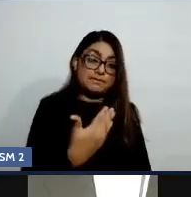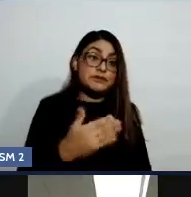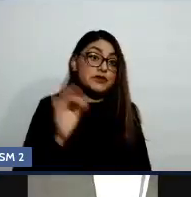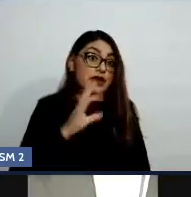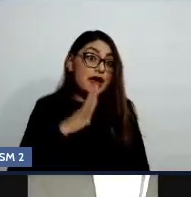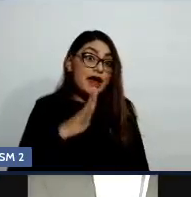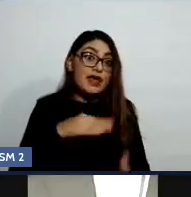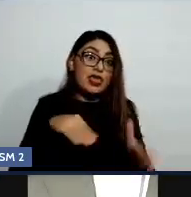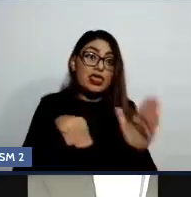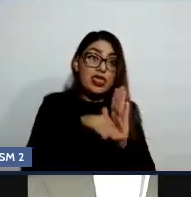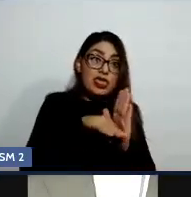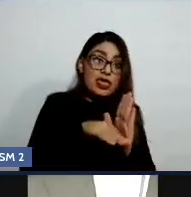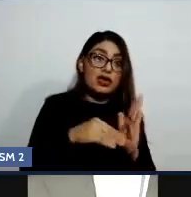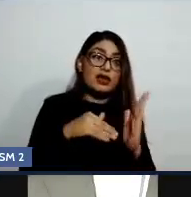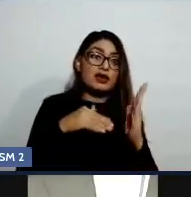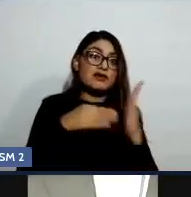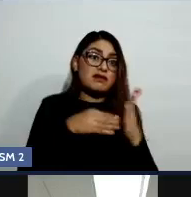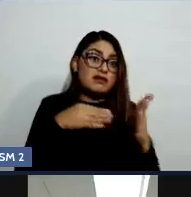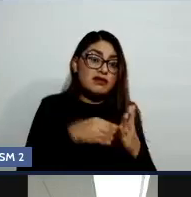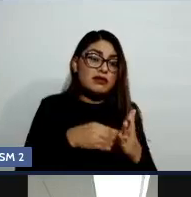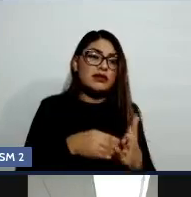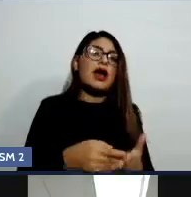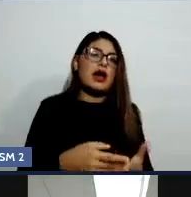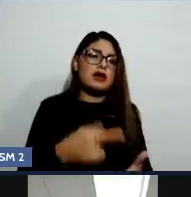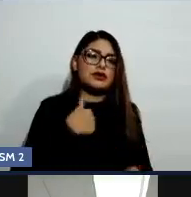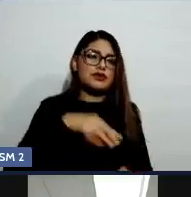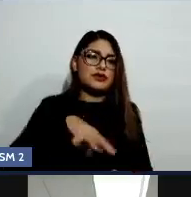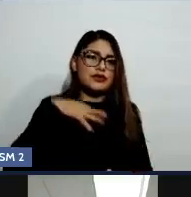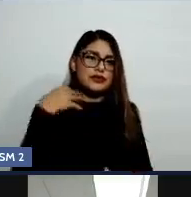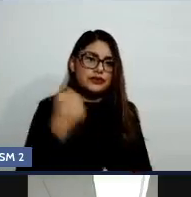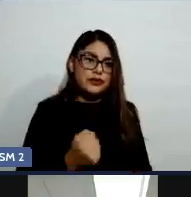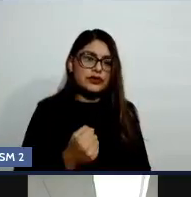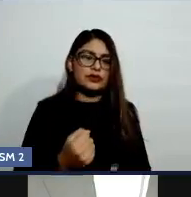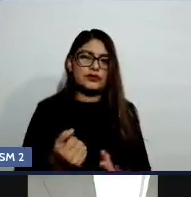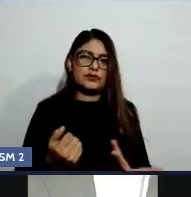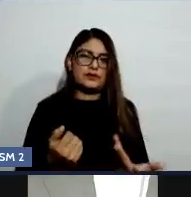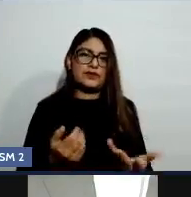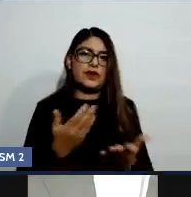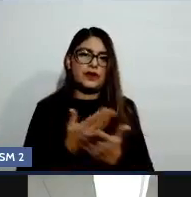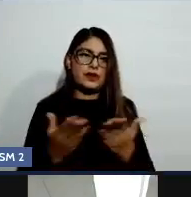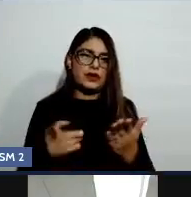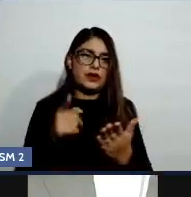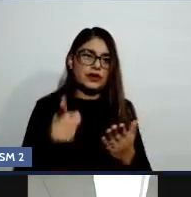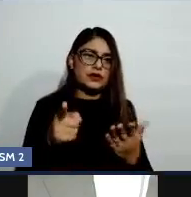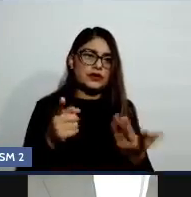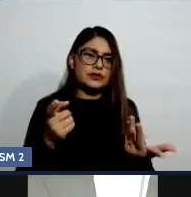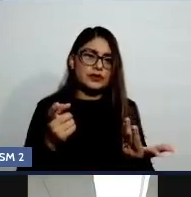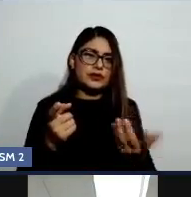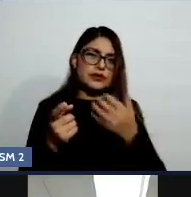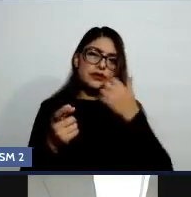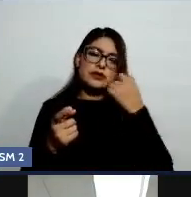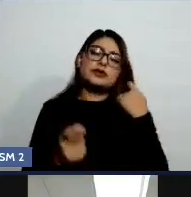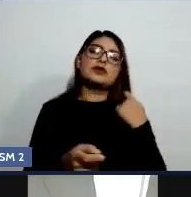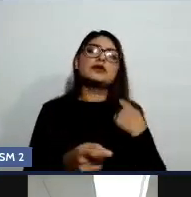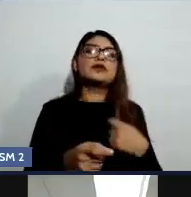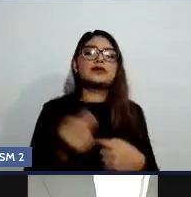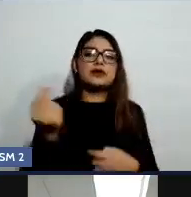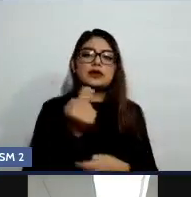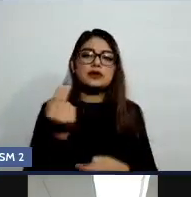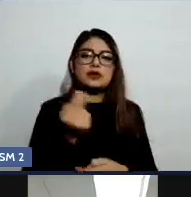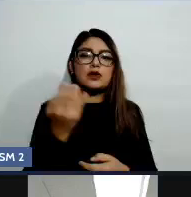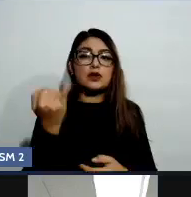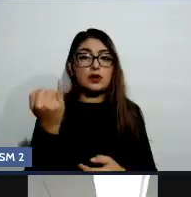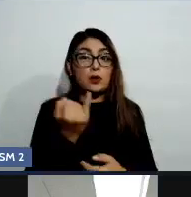ese tiempo no tiene que ser ahí, 24 horas necesito, sí, dedicar un tiempo a